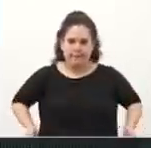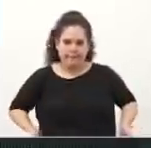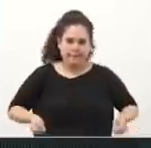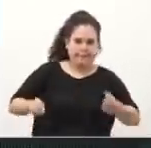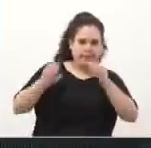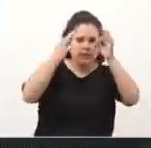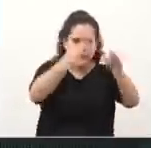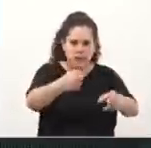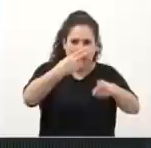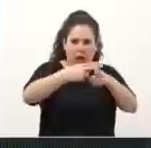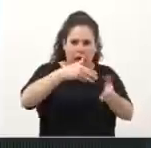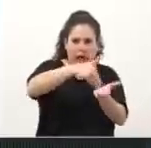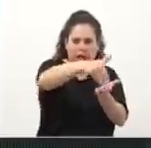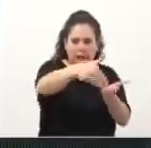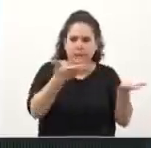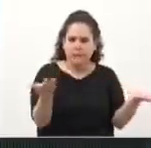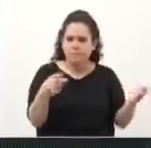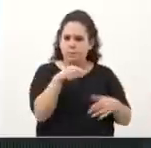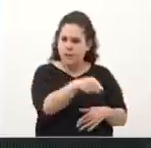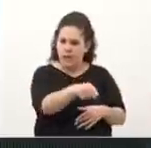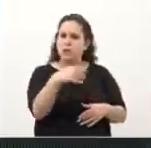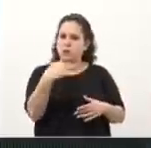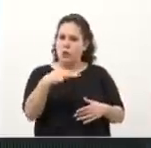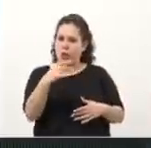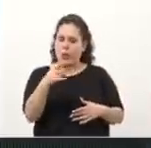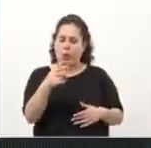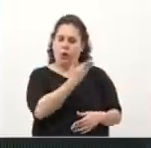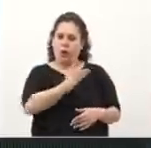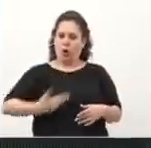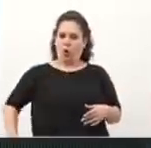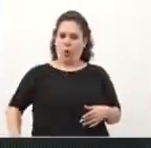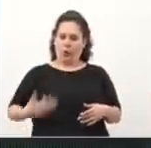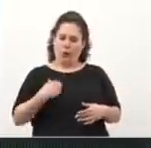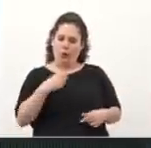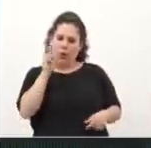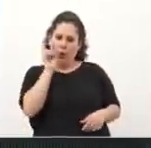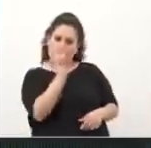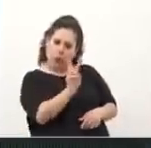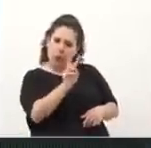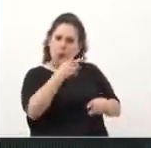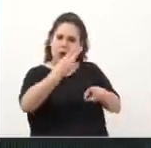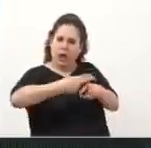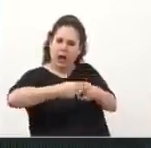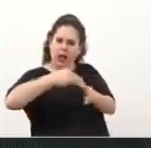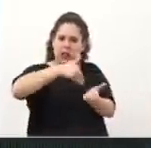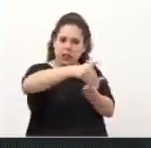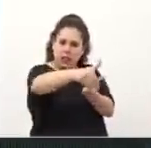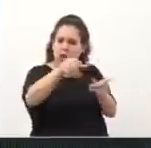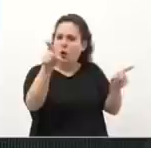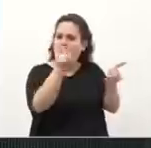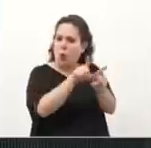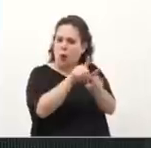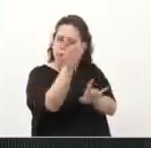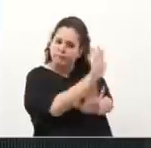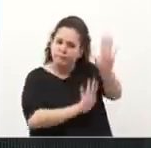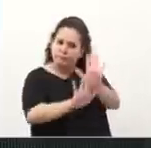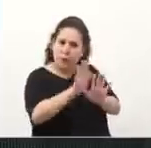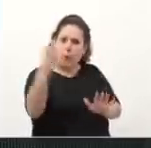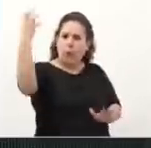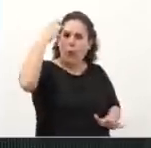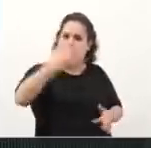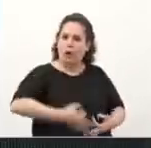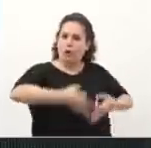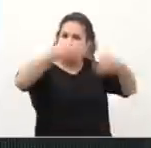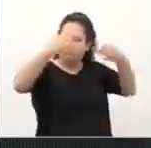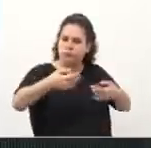Que la ciudad tome el control de la terminal de retiro, que podamos tener una terminal que tenga baños como los de un aeropuerto, negocios con precios